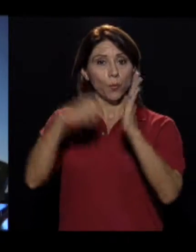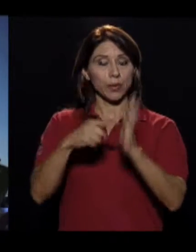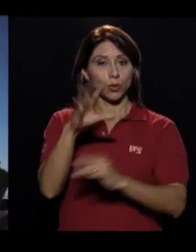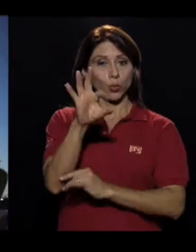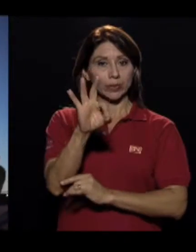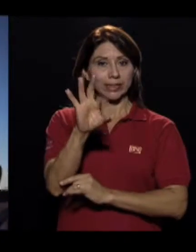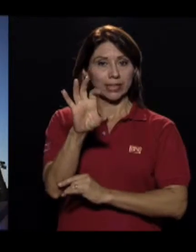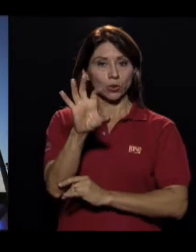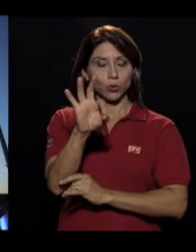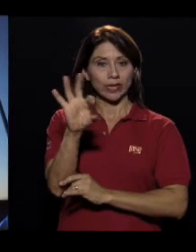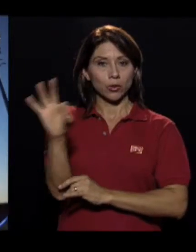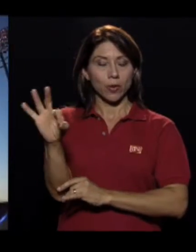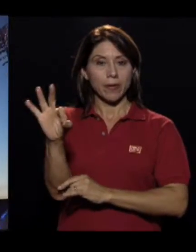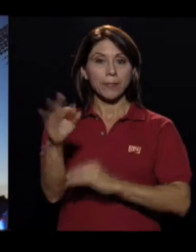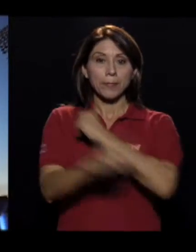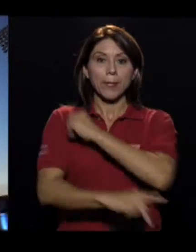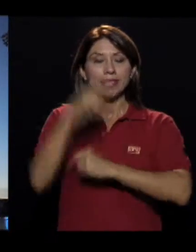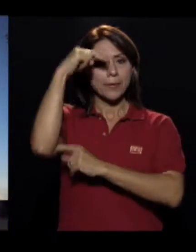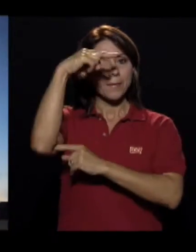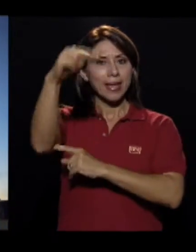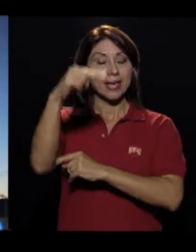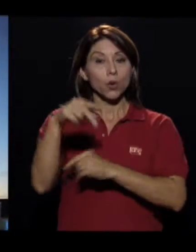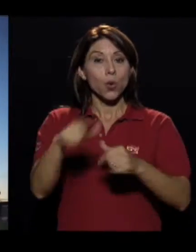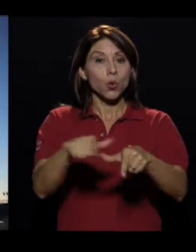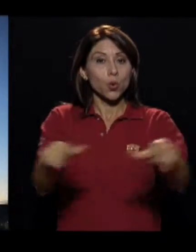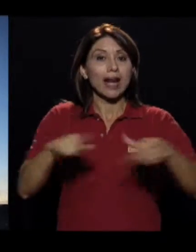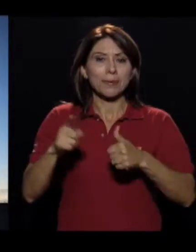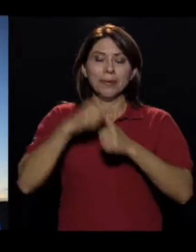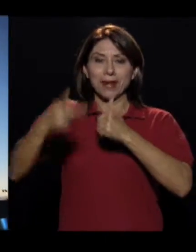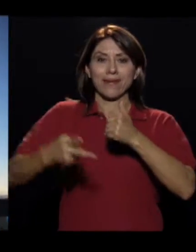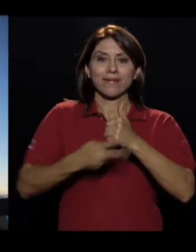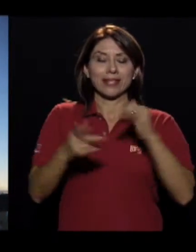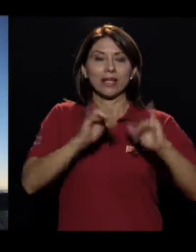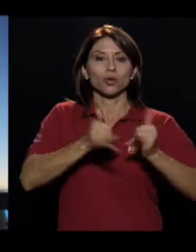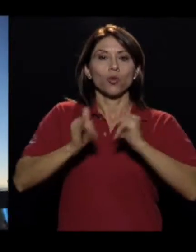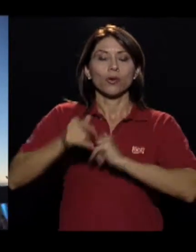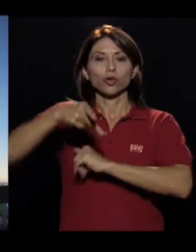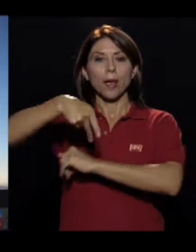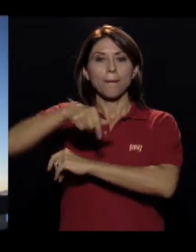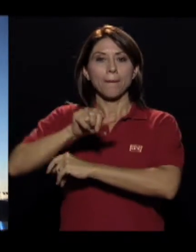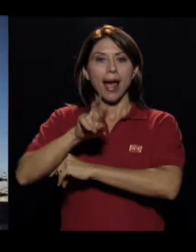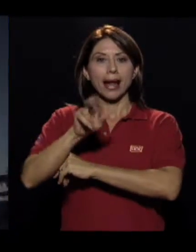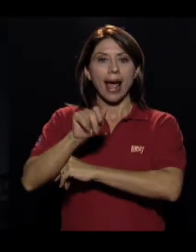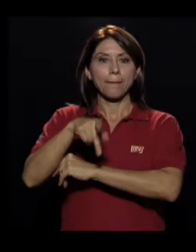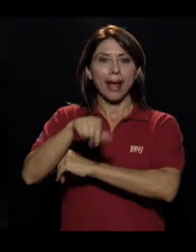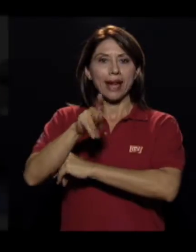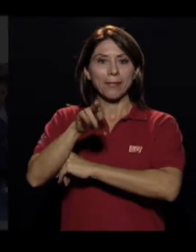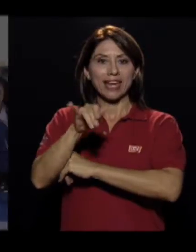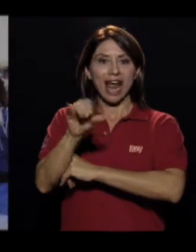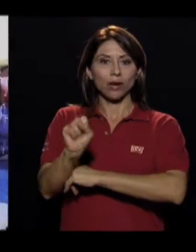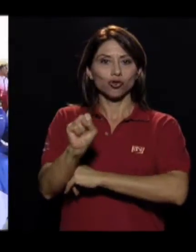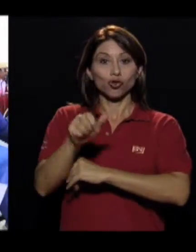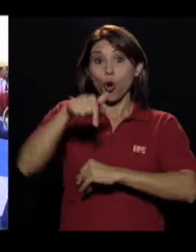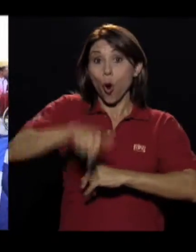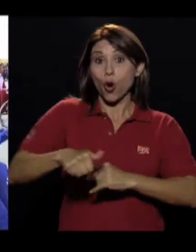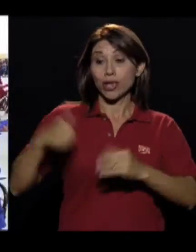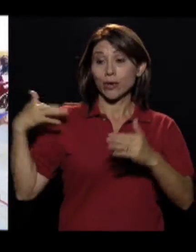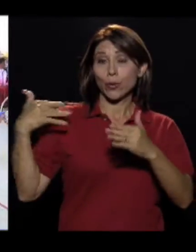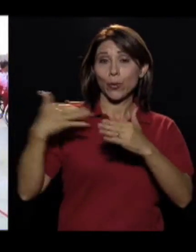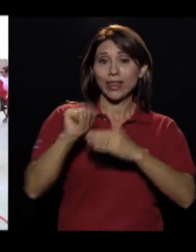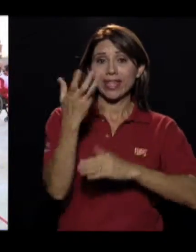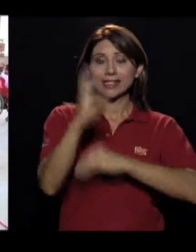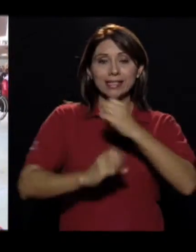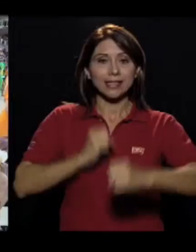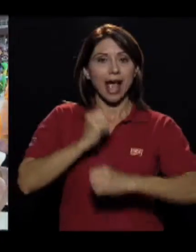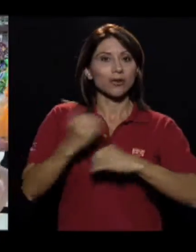En 1999, México fue la sede de la primera edición de los Juegos para Panamericanos. Hoy, ya 16 años